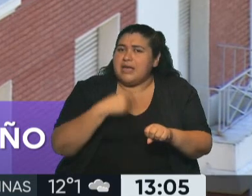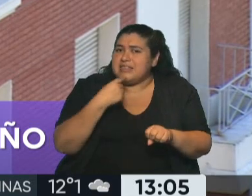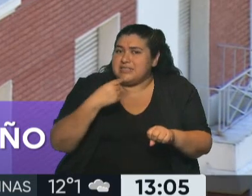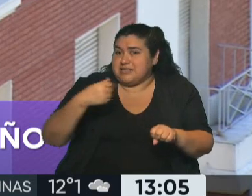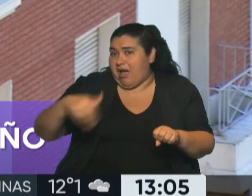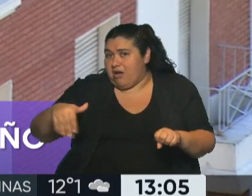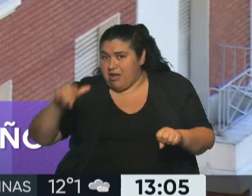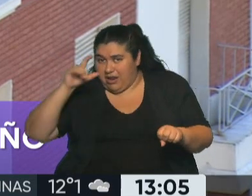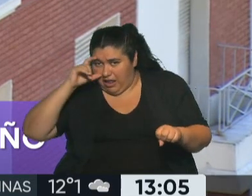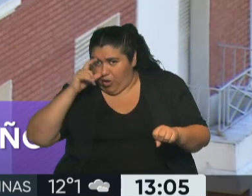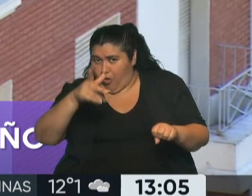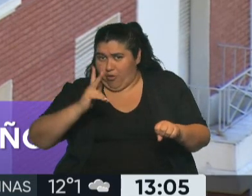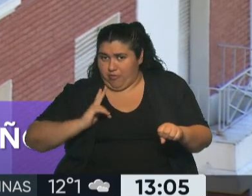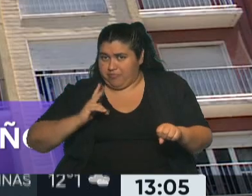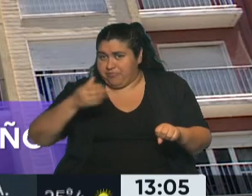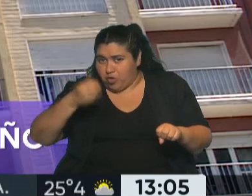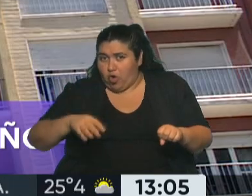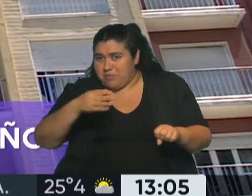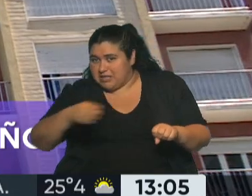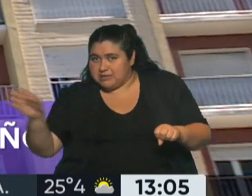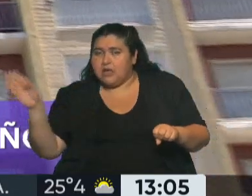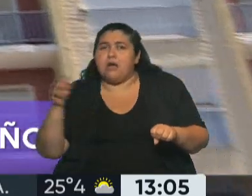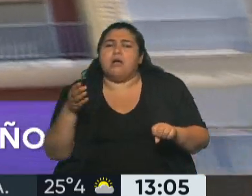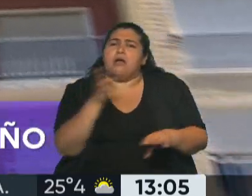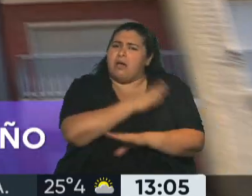comienzan las reservas de lo que será ya la temporada plena?